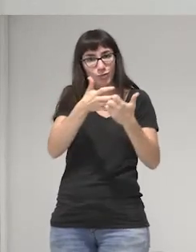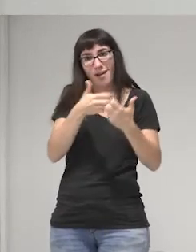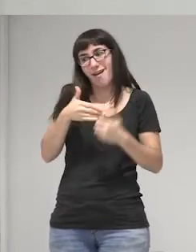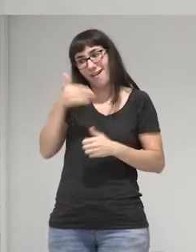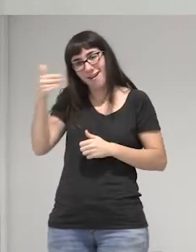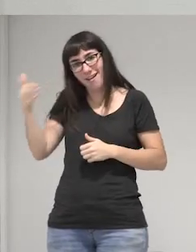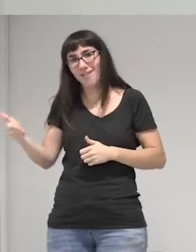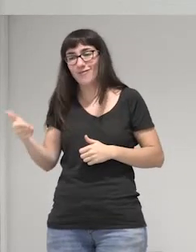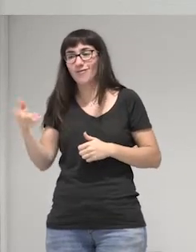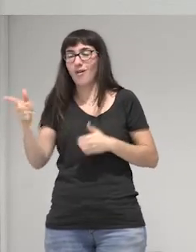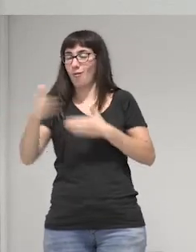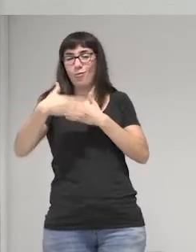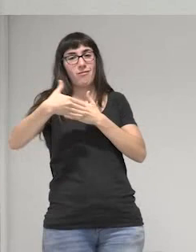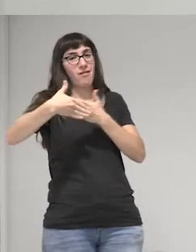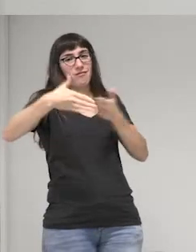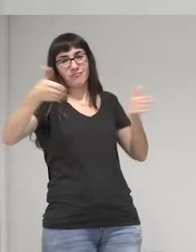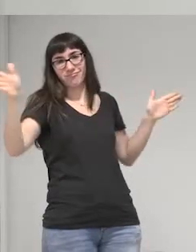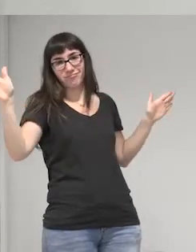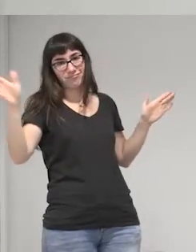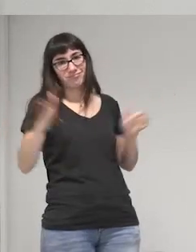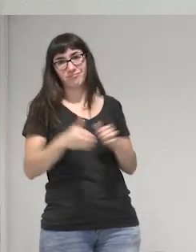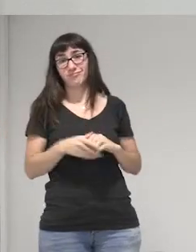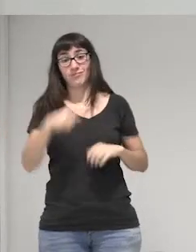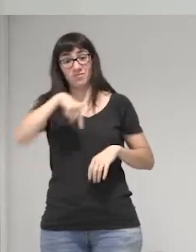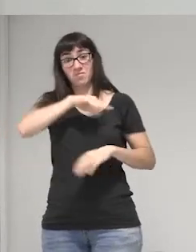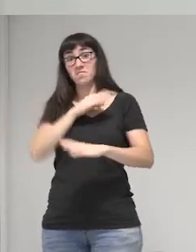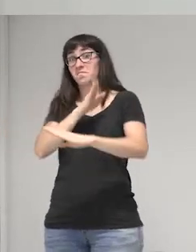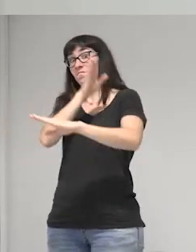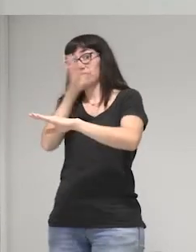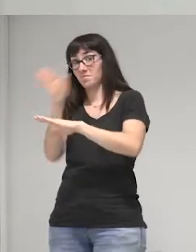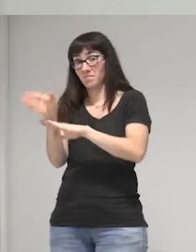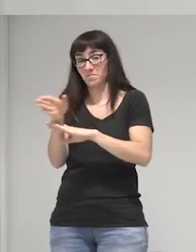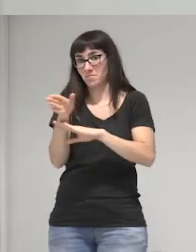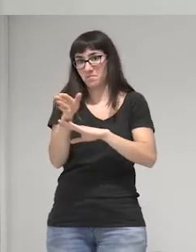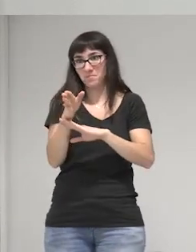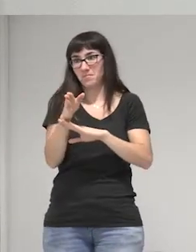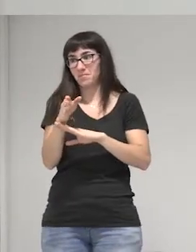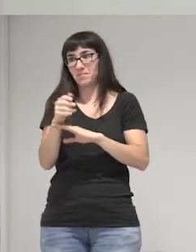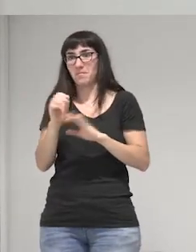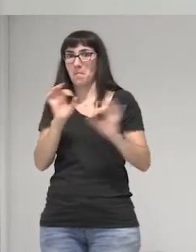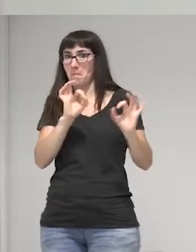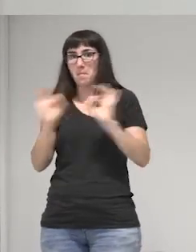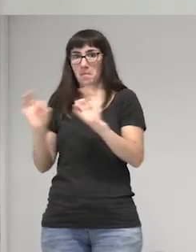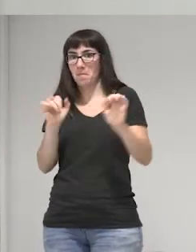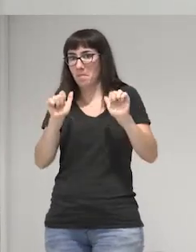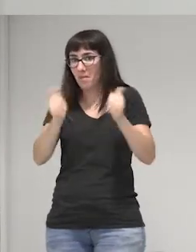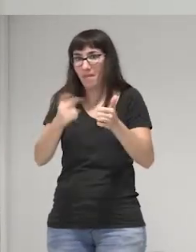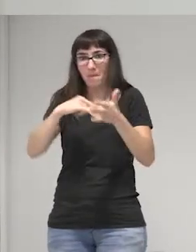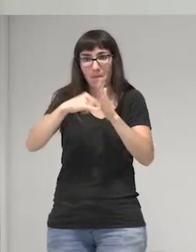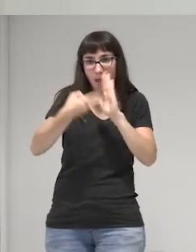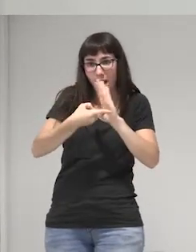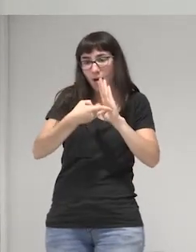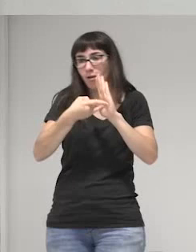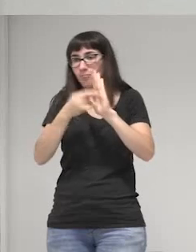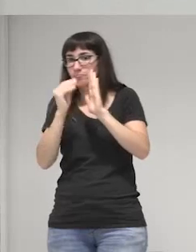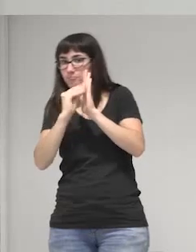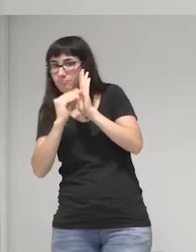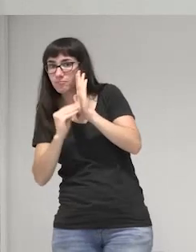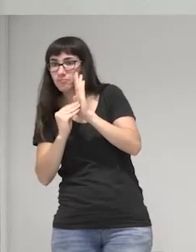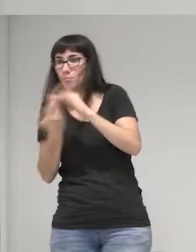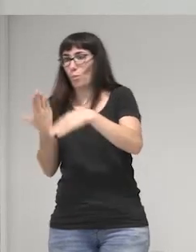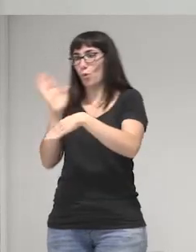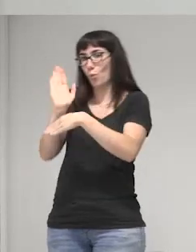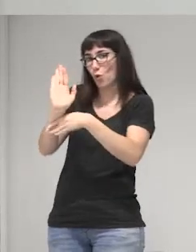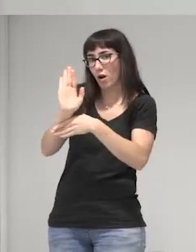ya la puerta ya estaba abierta bueno cuando llegamos llegamos nada más que a planificar a hacer a proponer